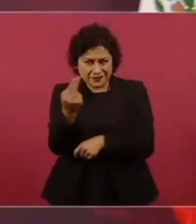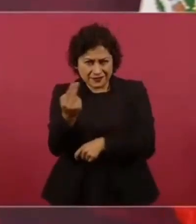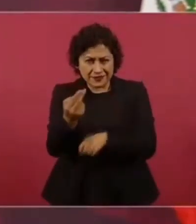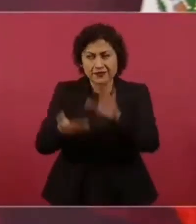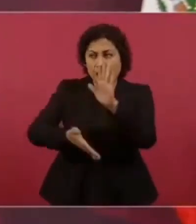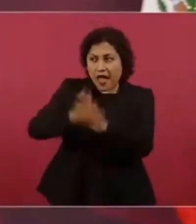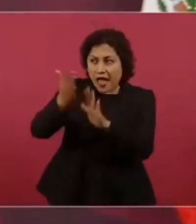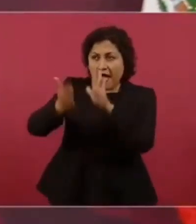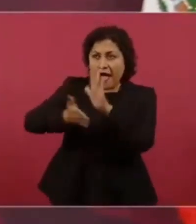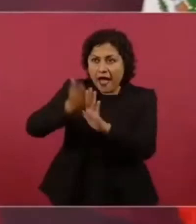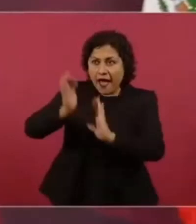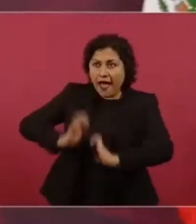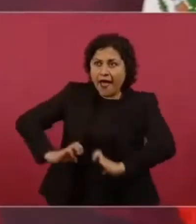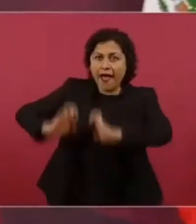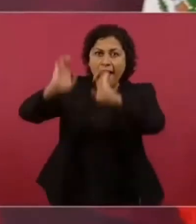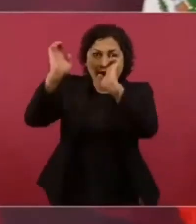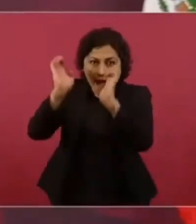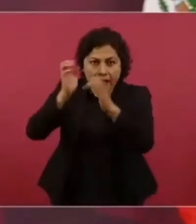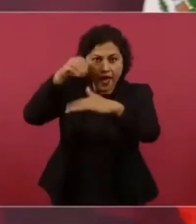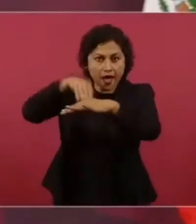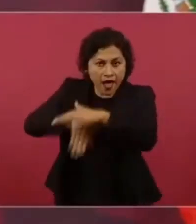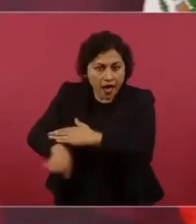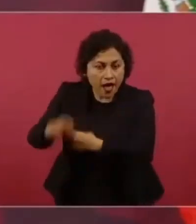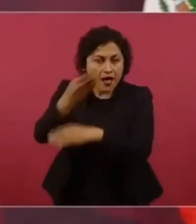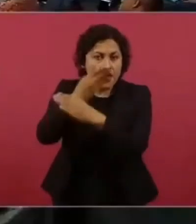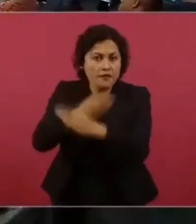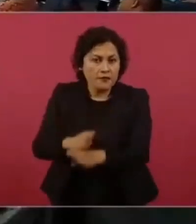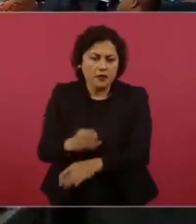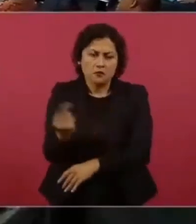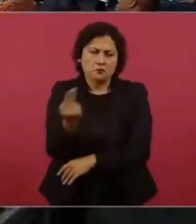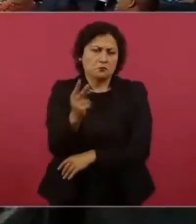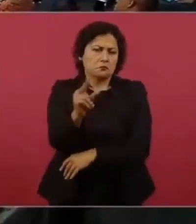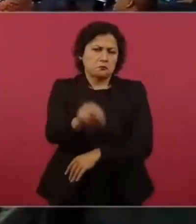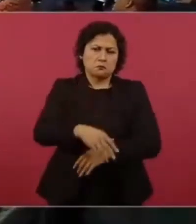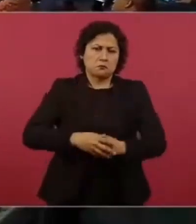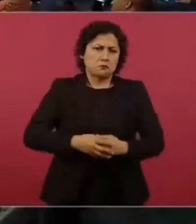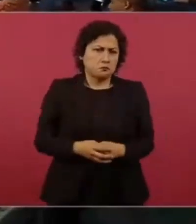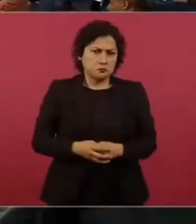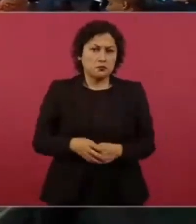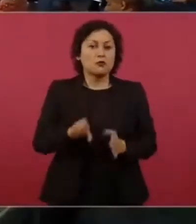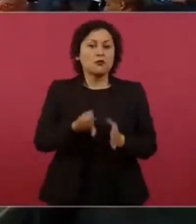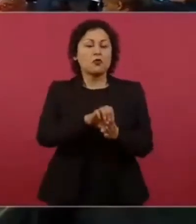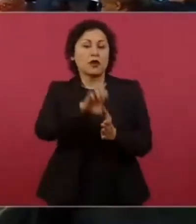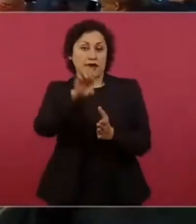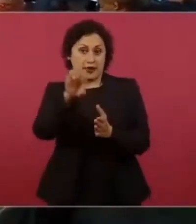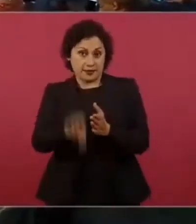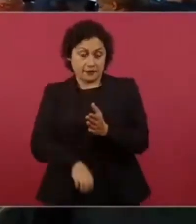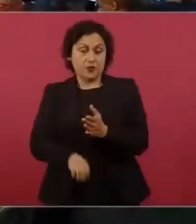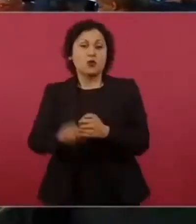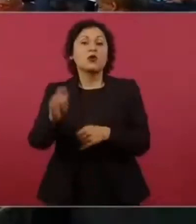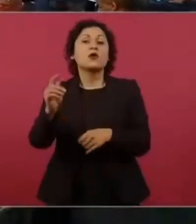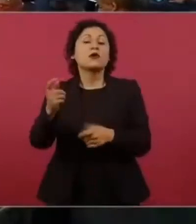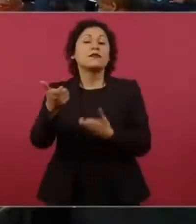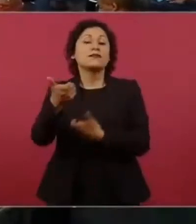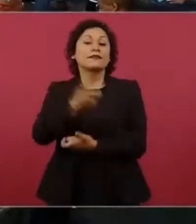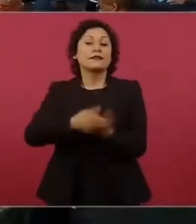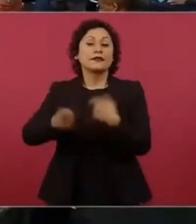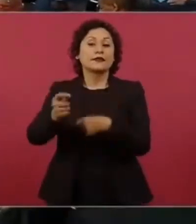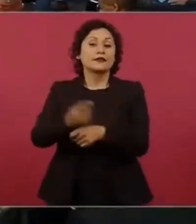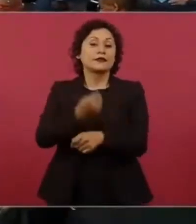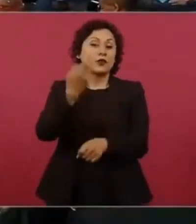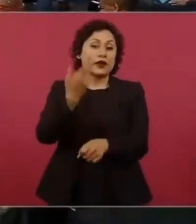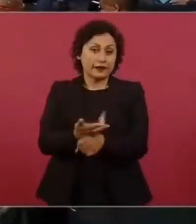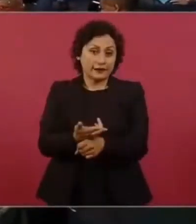Todo lo que cobra la Tesorería de la Federación es con aplicaciones.